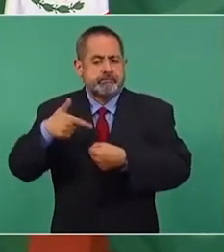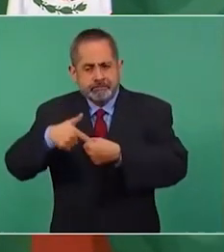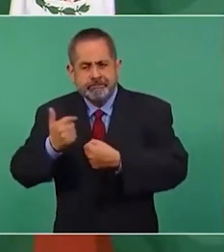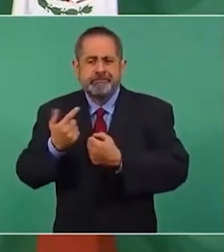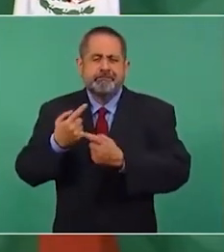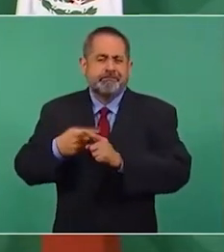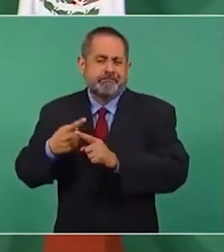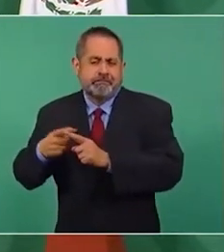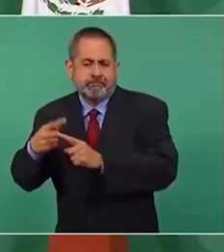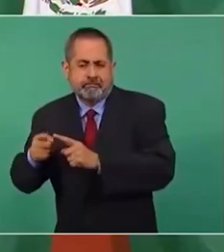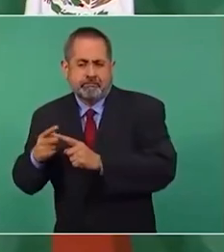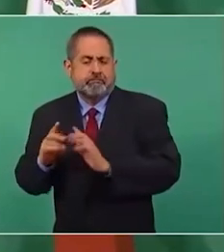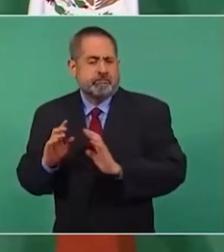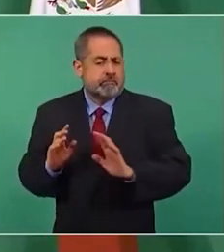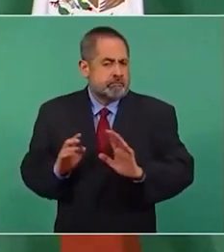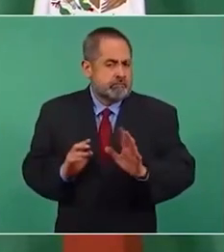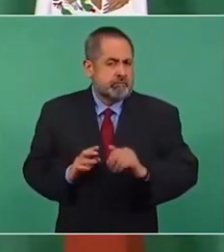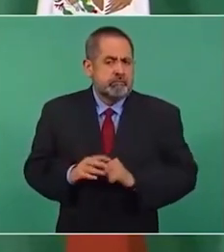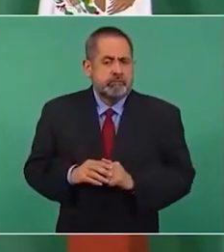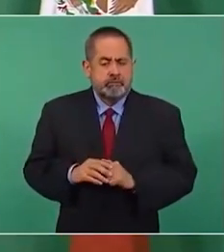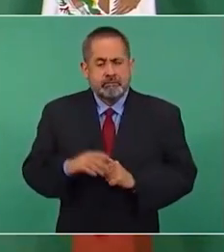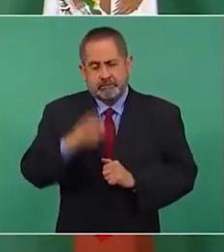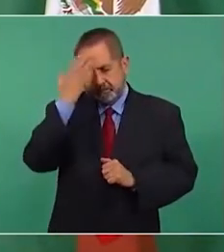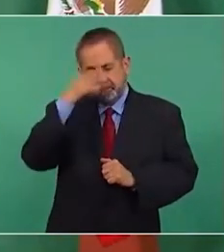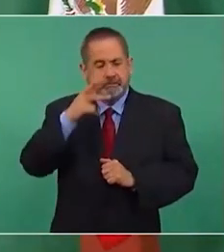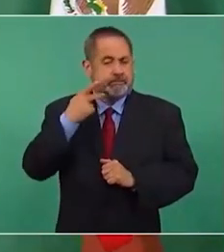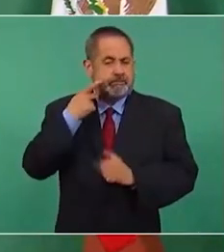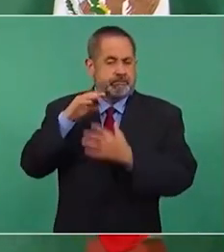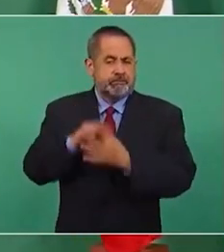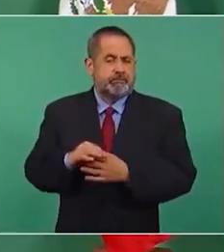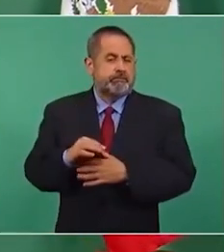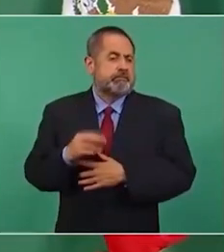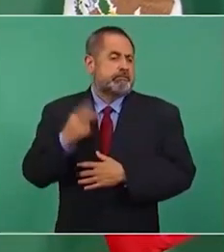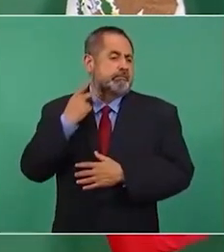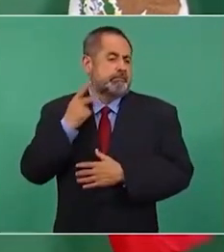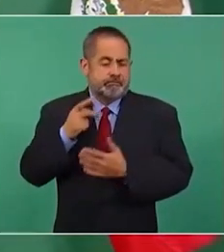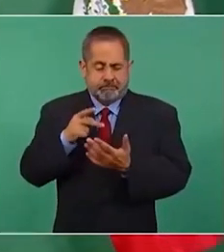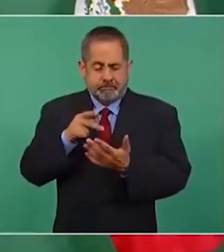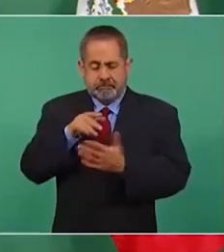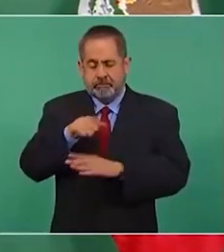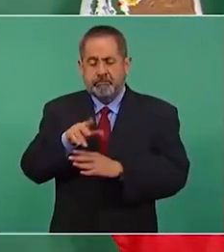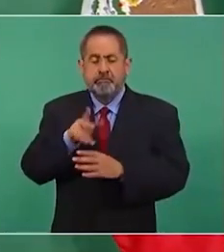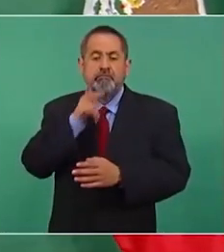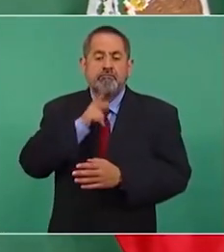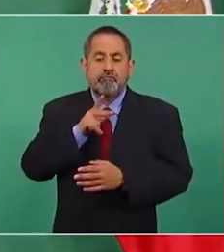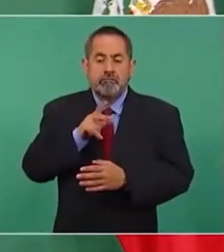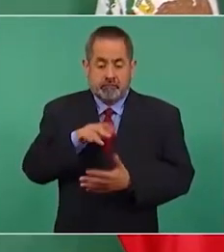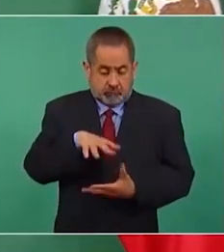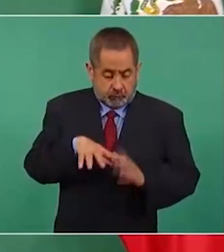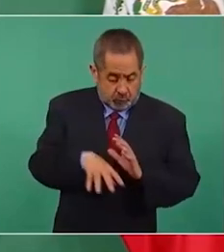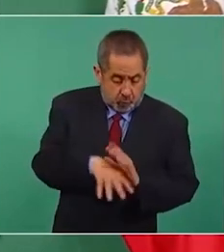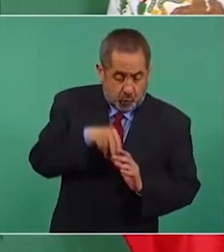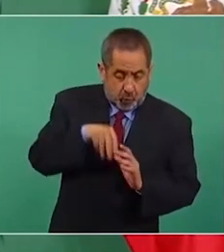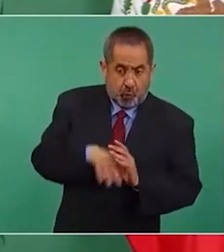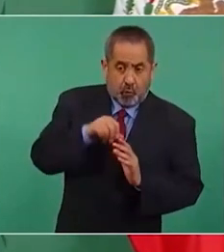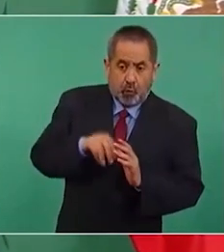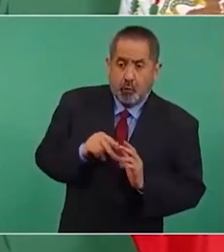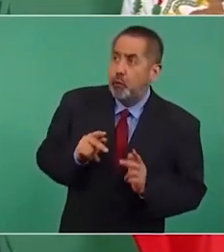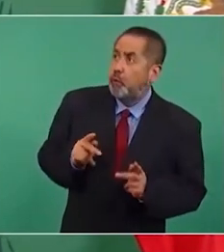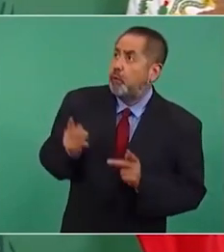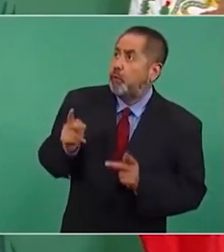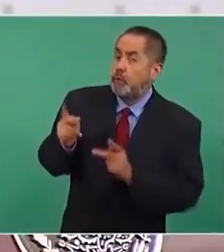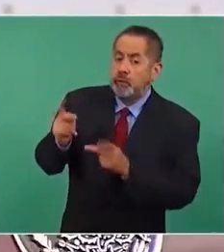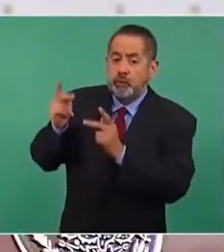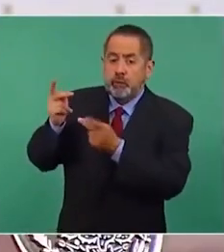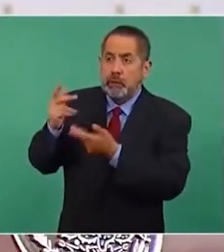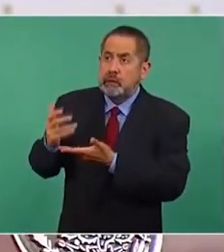la política petrolera es no vender petróleo cruz